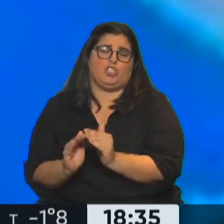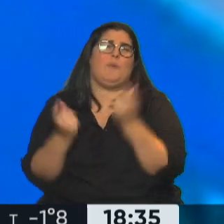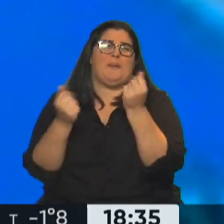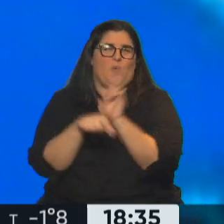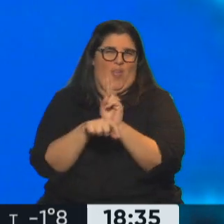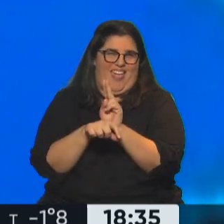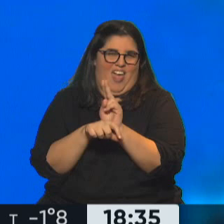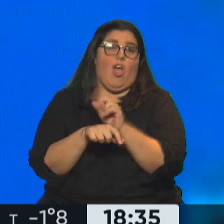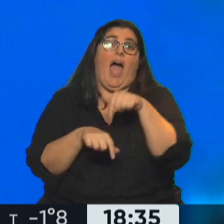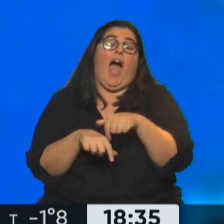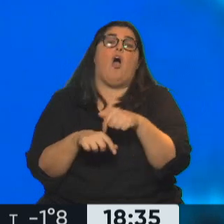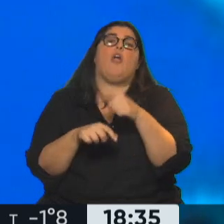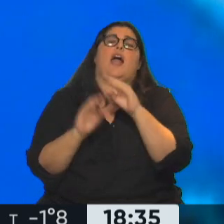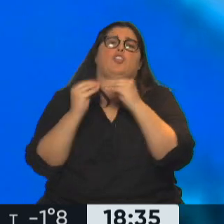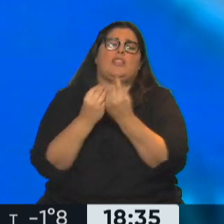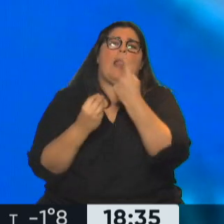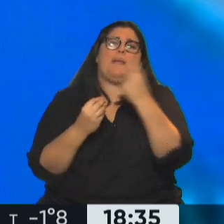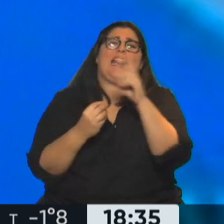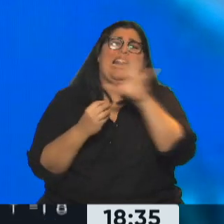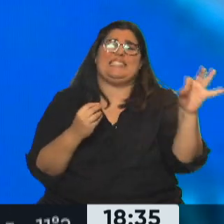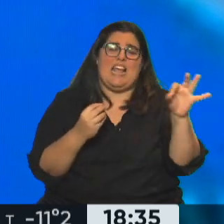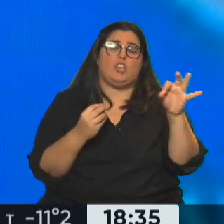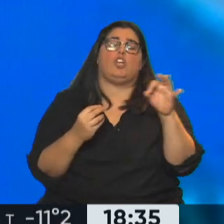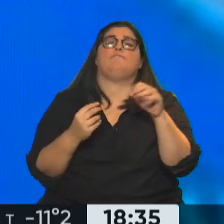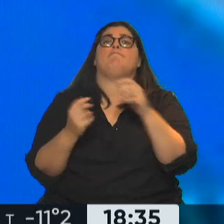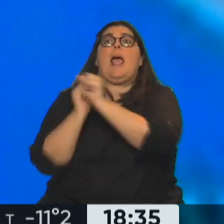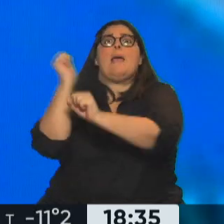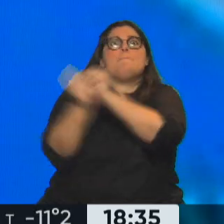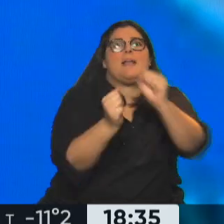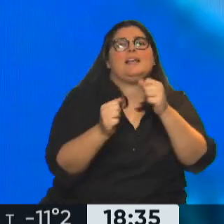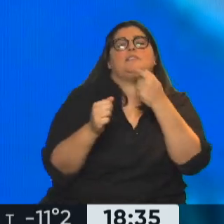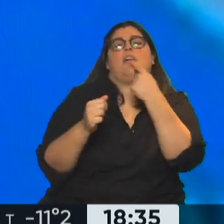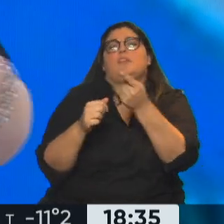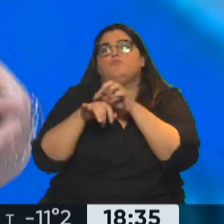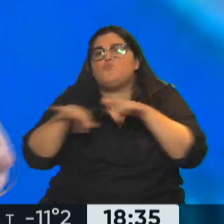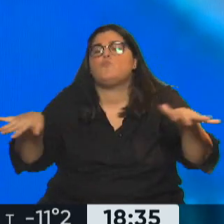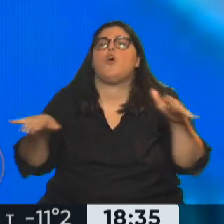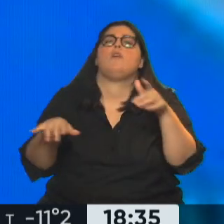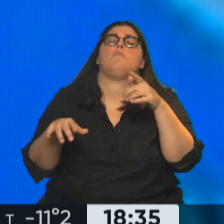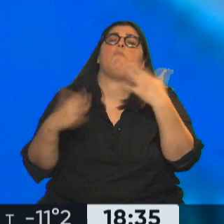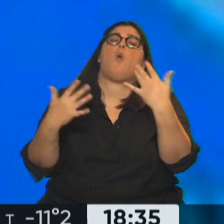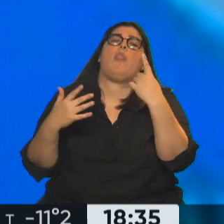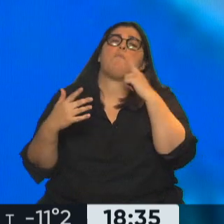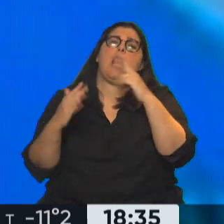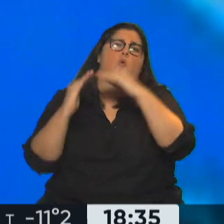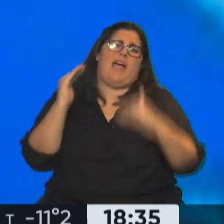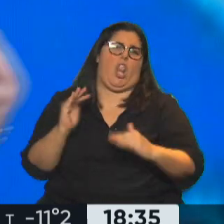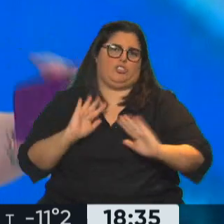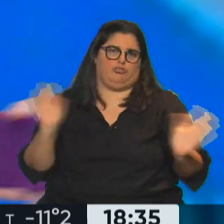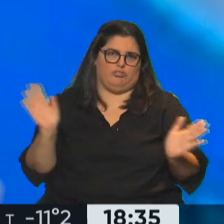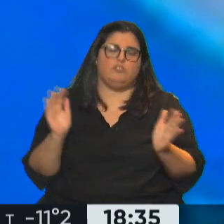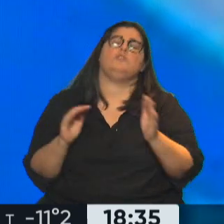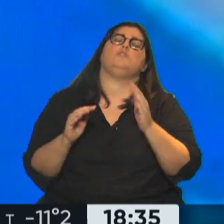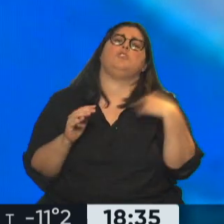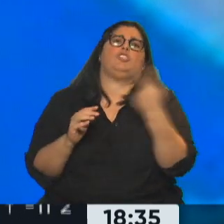Hoy en día están 1.300. Lo que hablan diversos empresarios es que esa canasta se pueda reducir a menos de 1.000, ¿sí? Porque dicen, nosotros